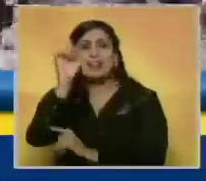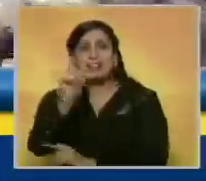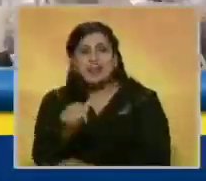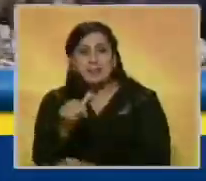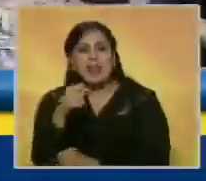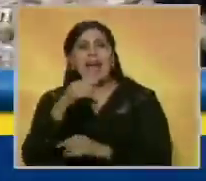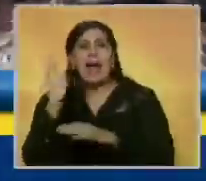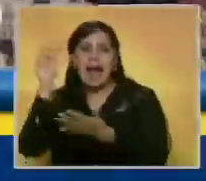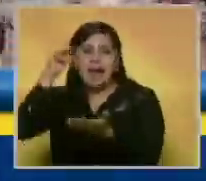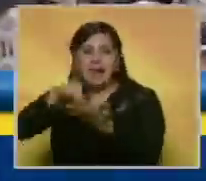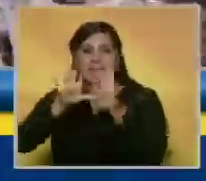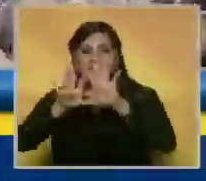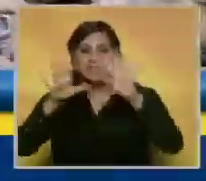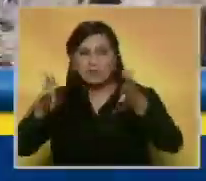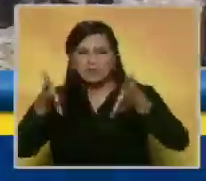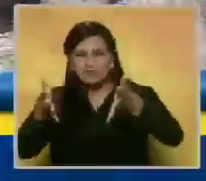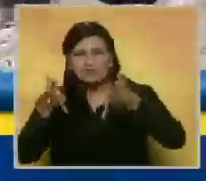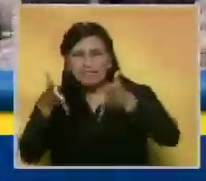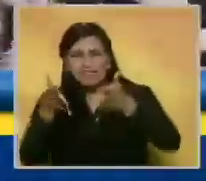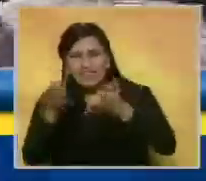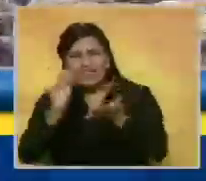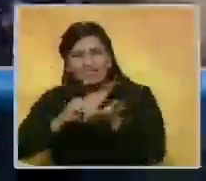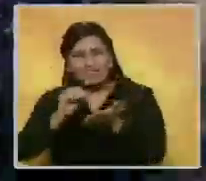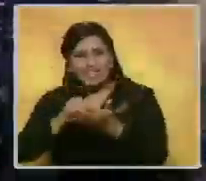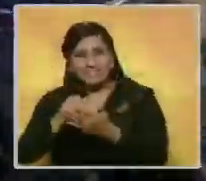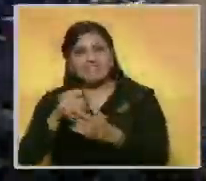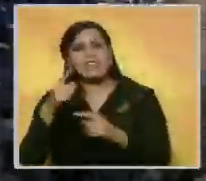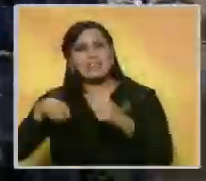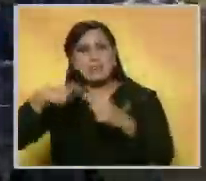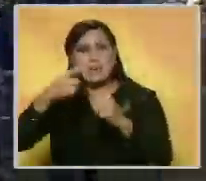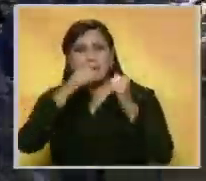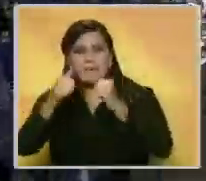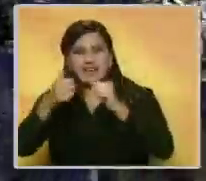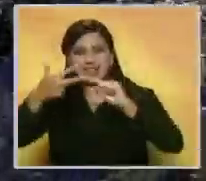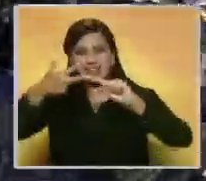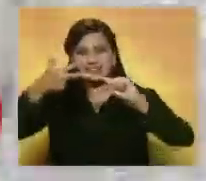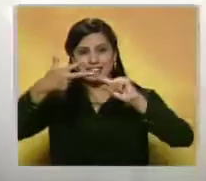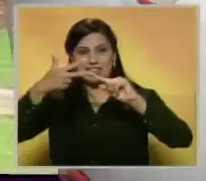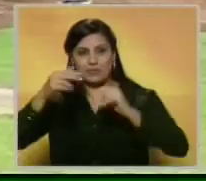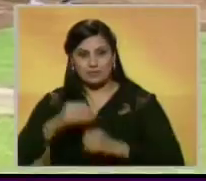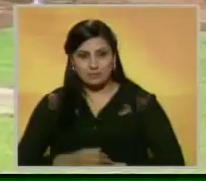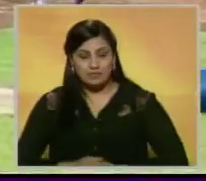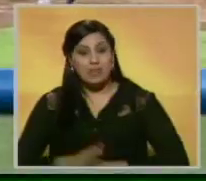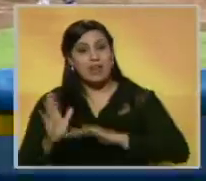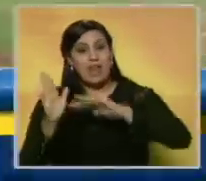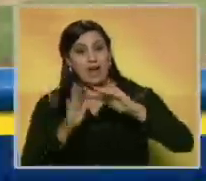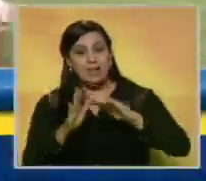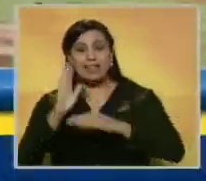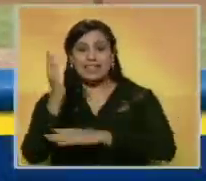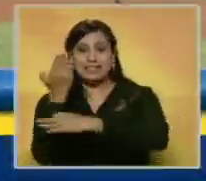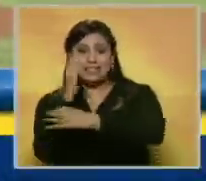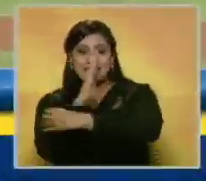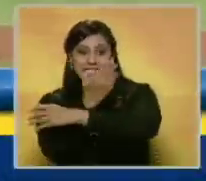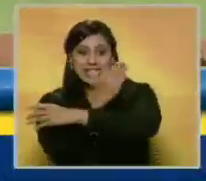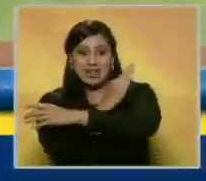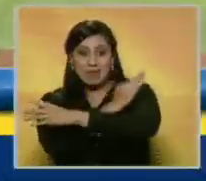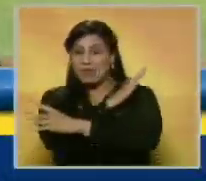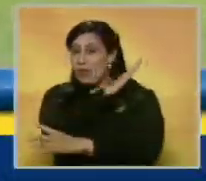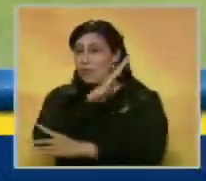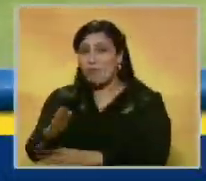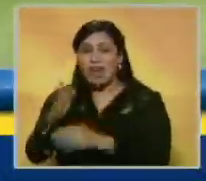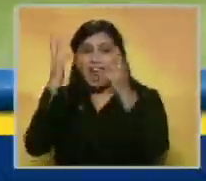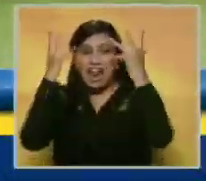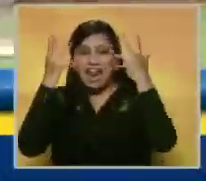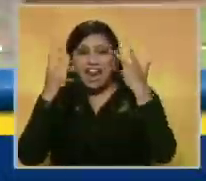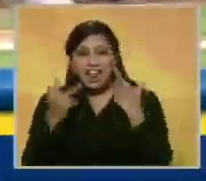A Ciaragua llegó a 19 victorias a la campaña y Zafianza en el tercer lugar. Por su parte, los tiburones de La Guaira apalearon a